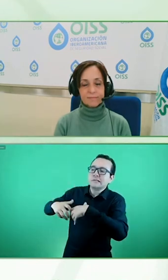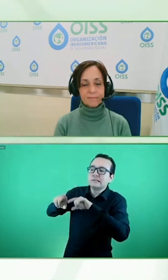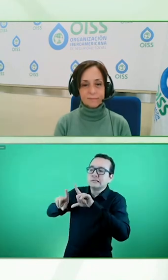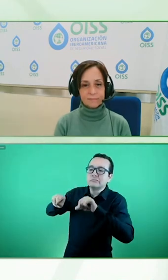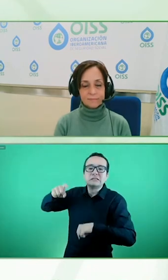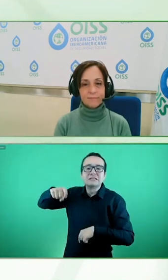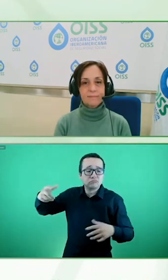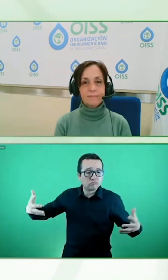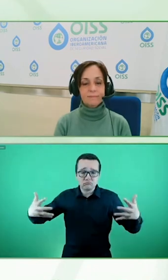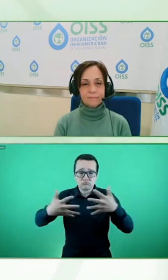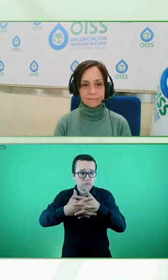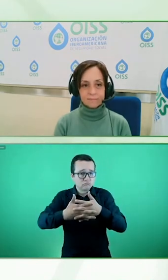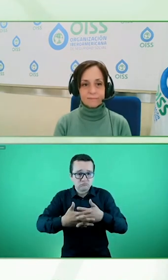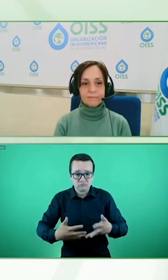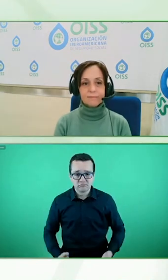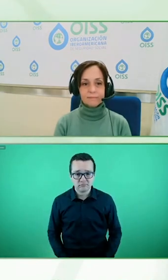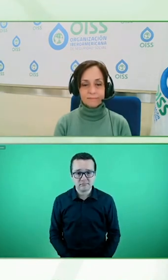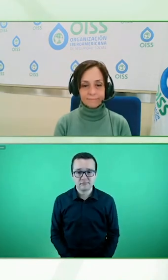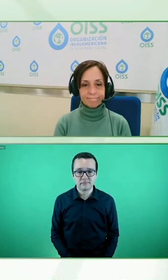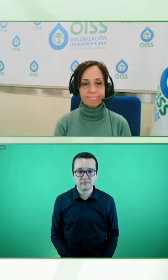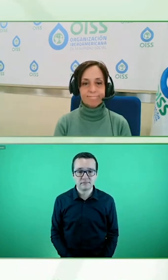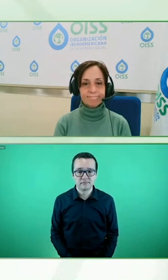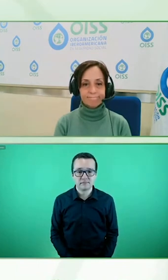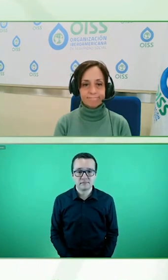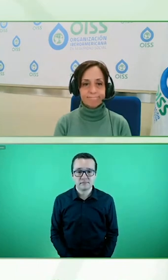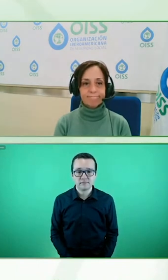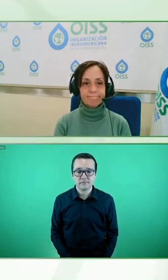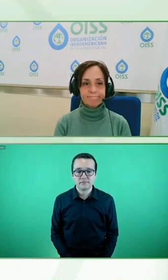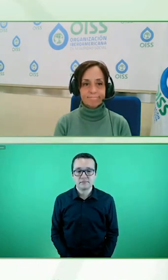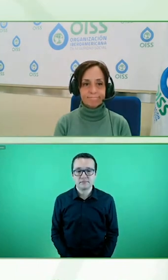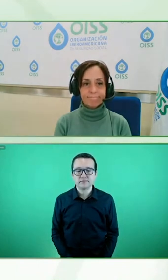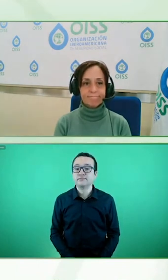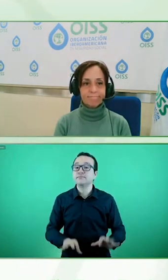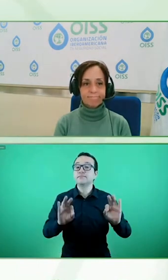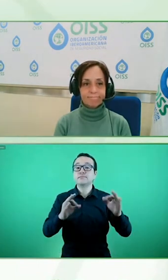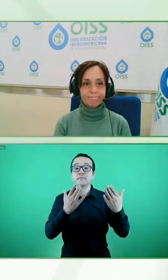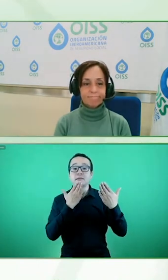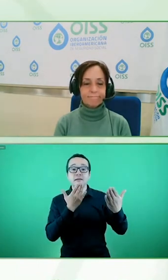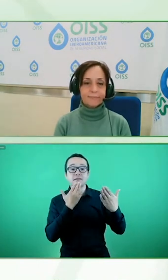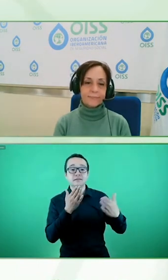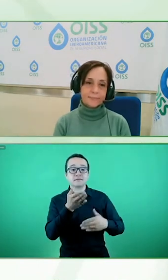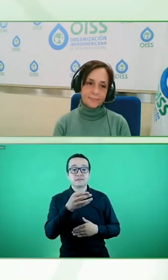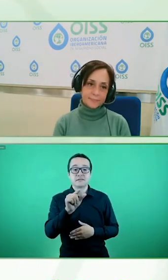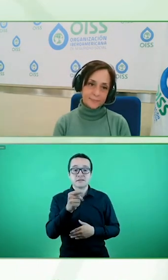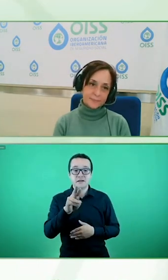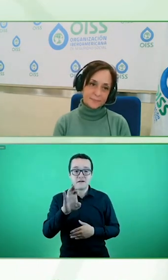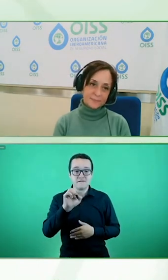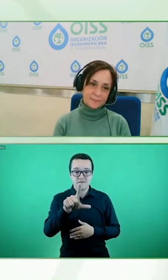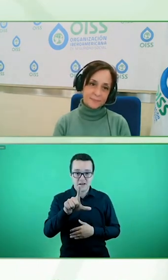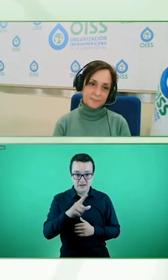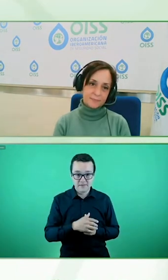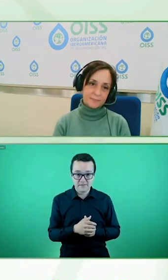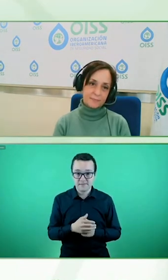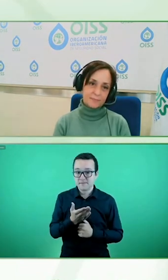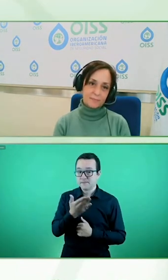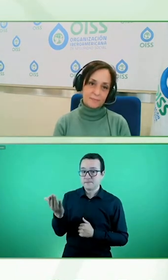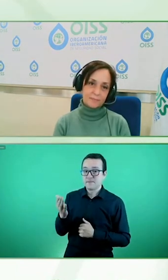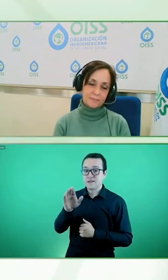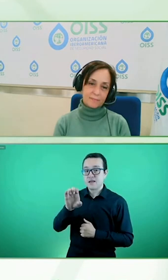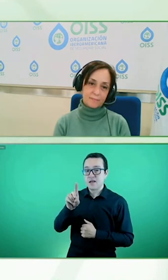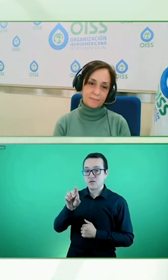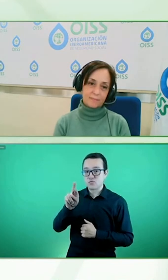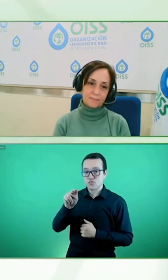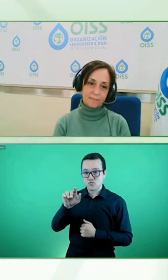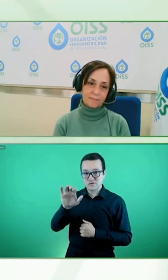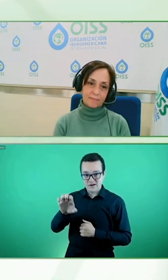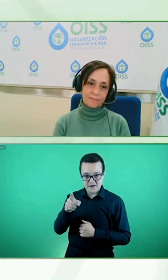excelente muchísimas gracias muchísimas gracias Gabriel Edurne yo quiero si